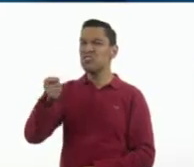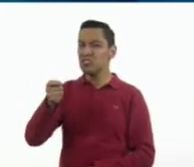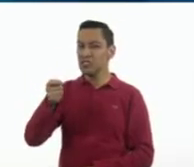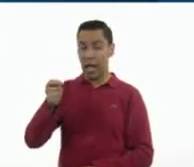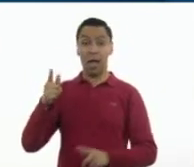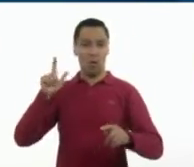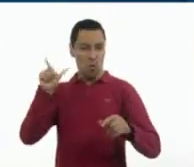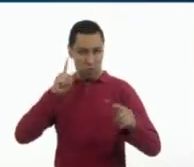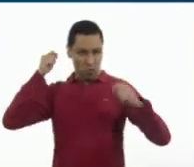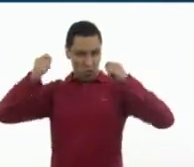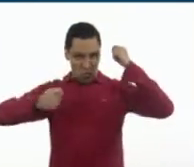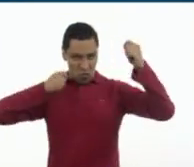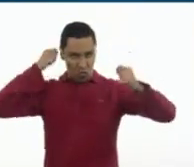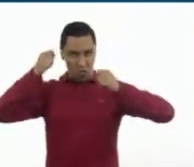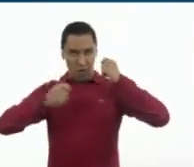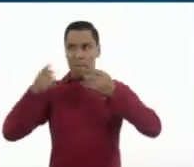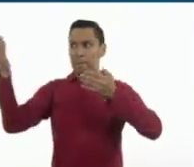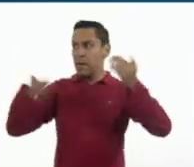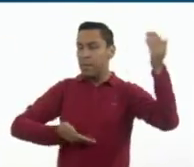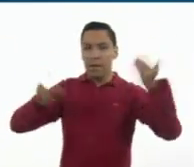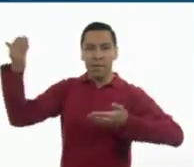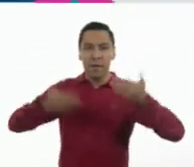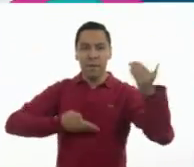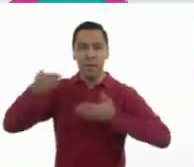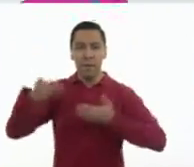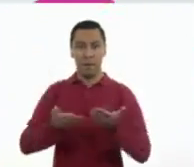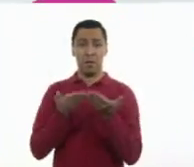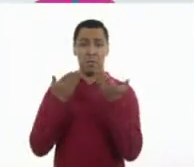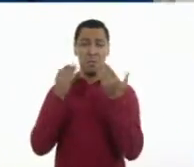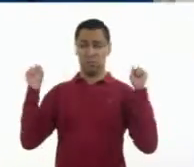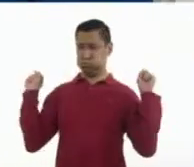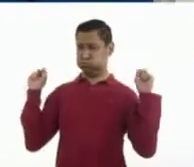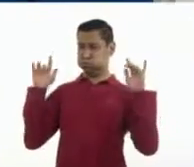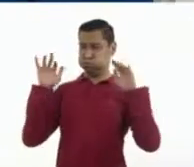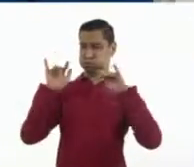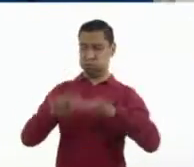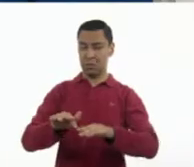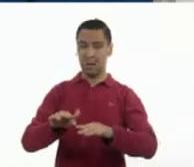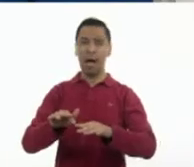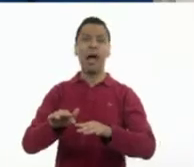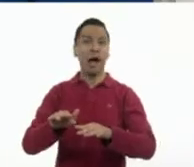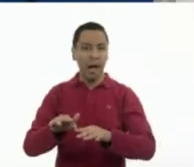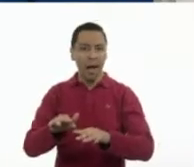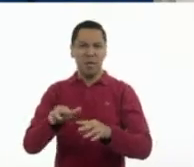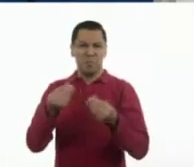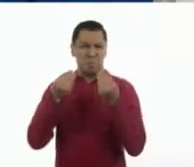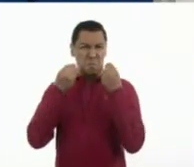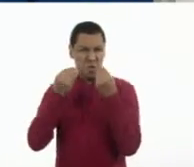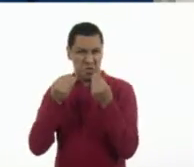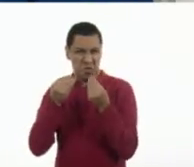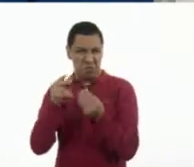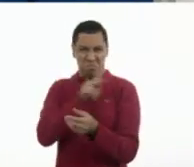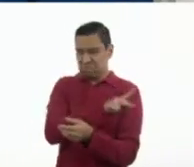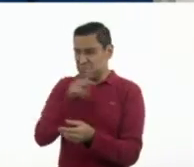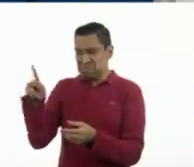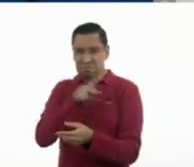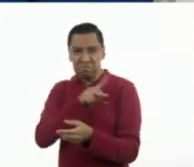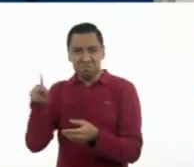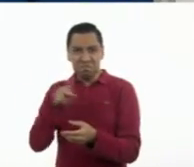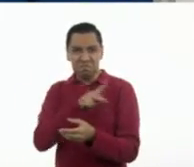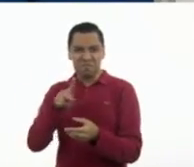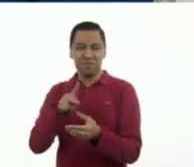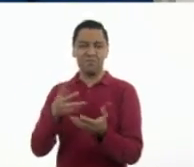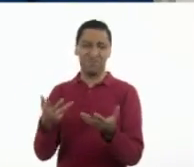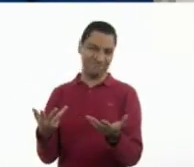hay muchas, muchas personas que ofrecen servicios o productos que son muy similares, como el principal